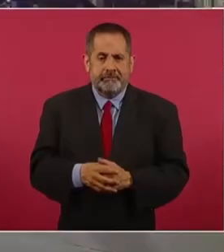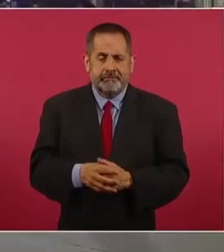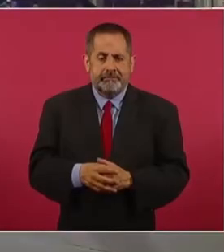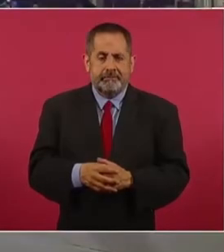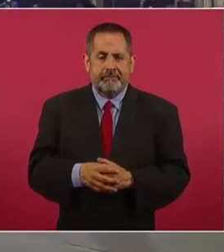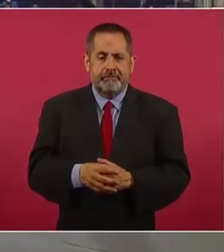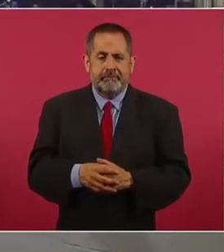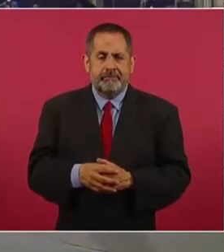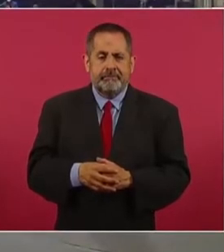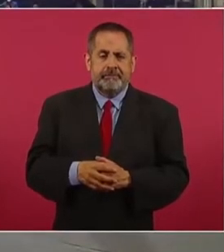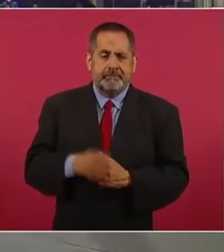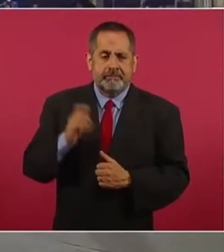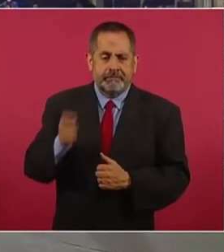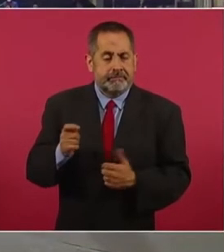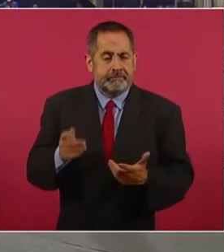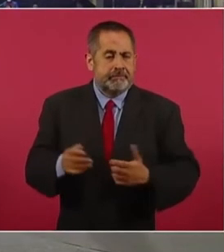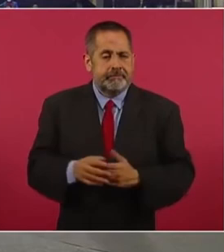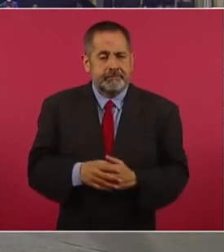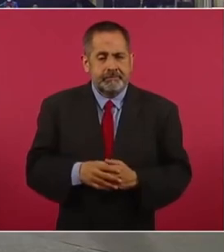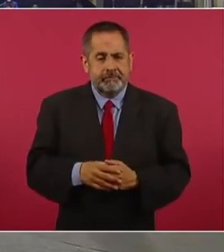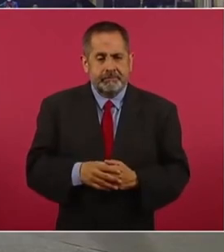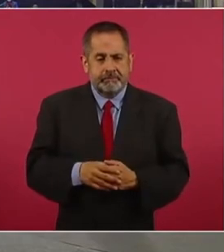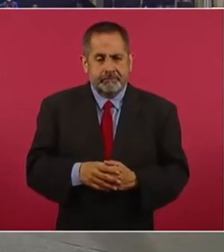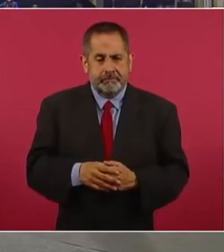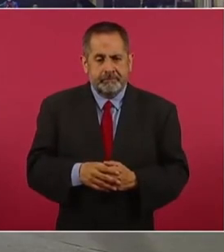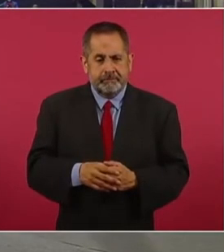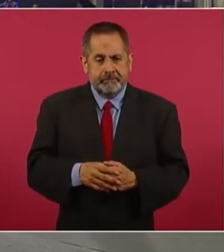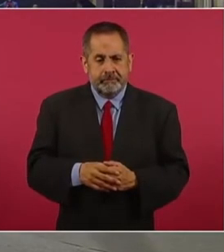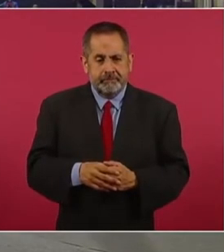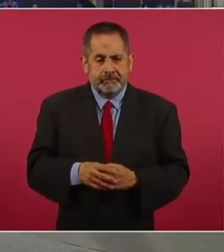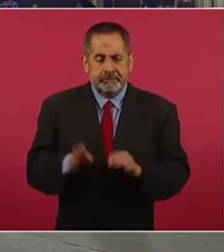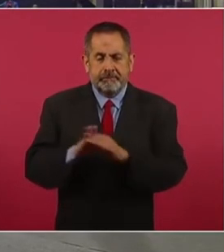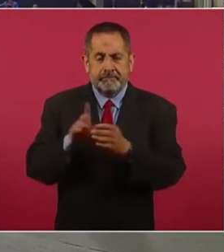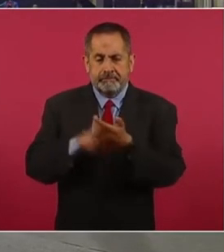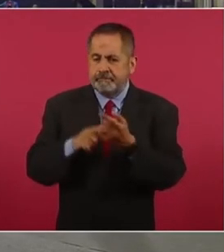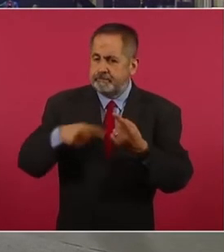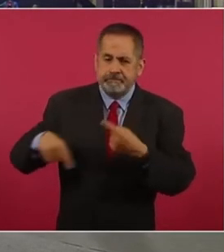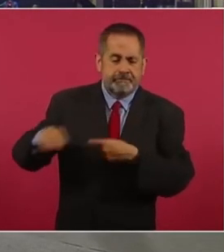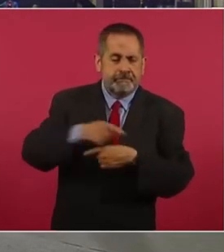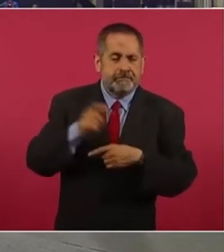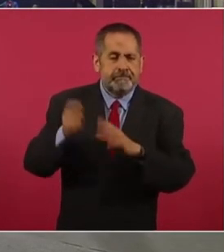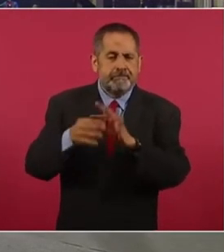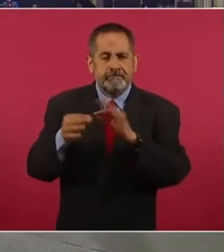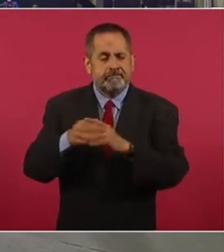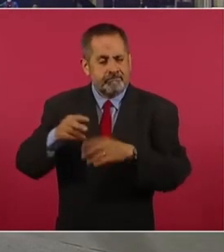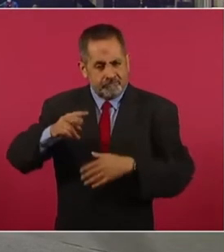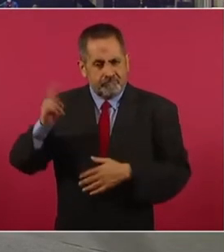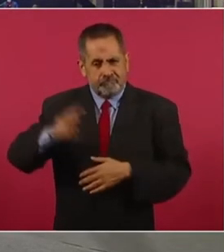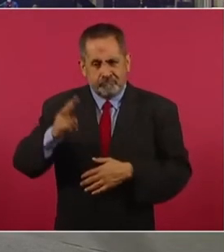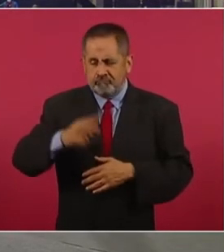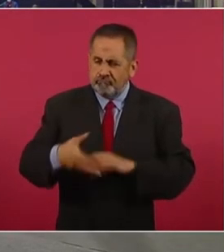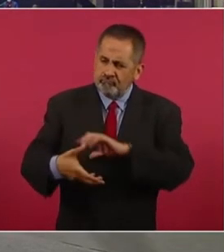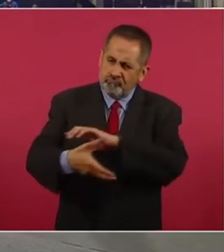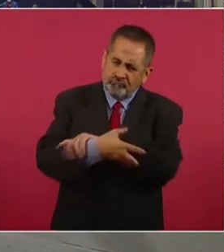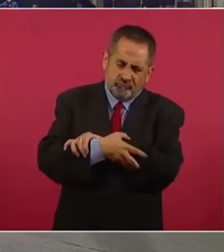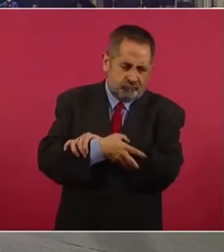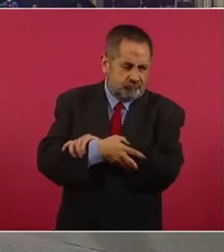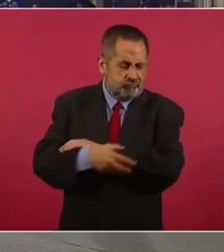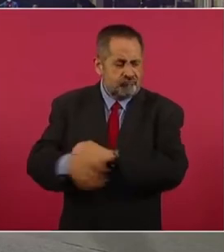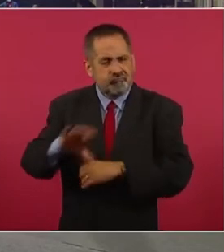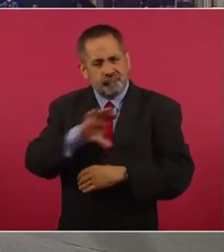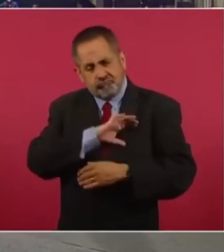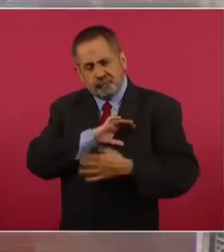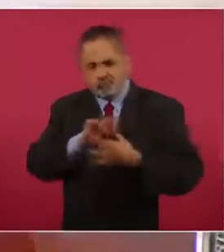y que seamos verdaderamente fraternos, solidarios.